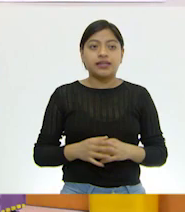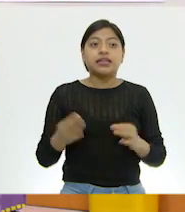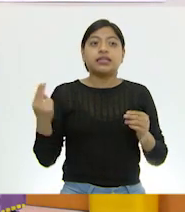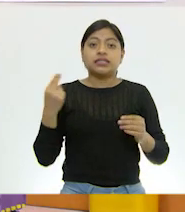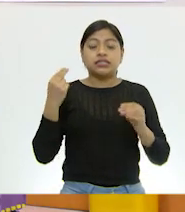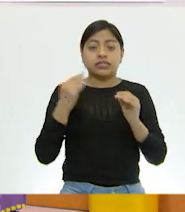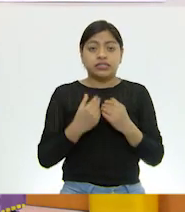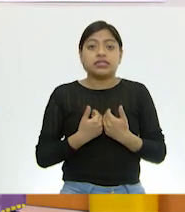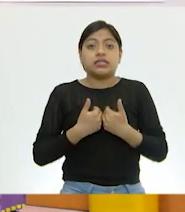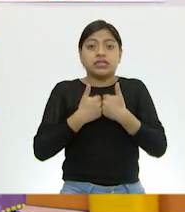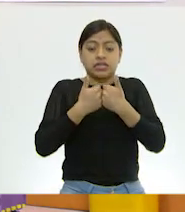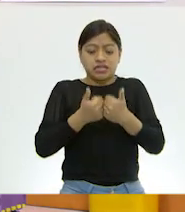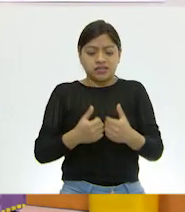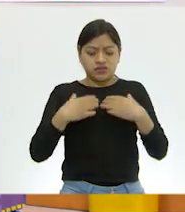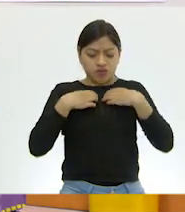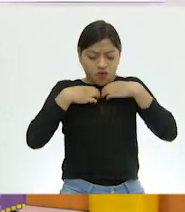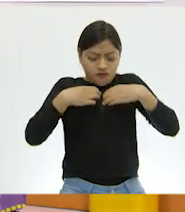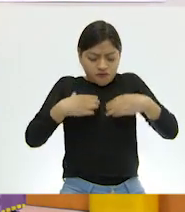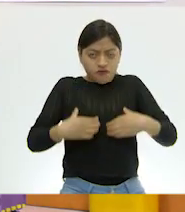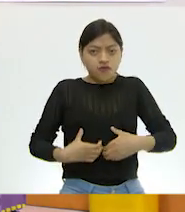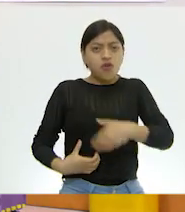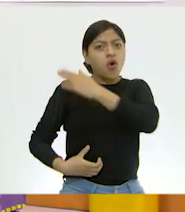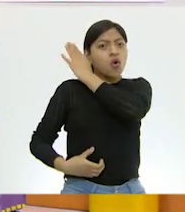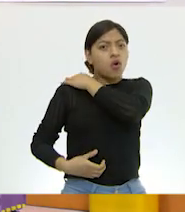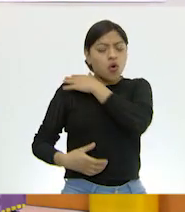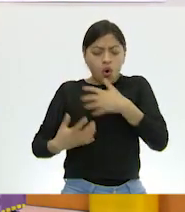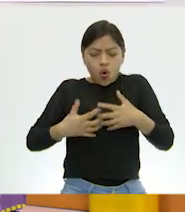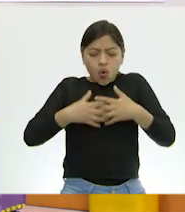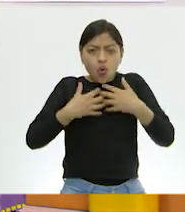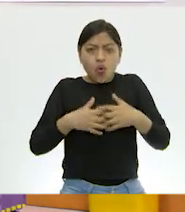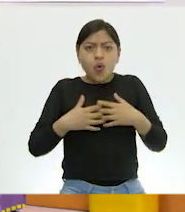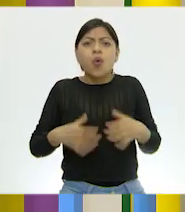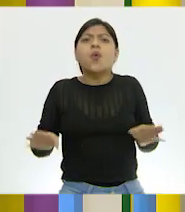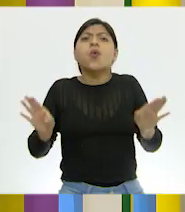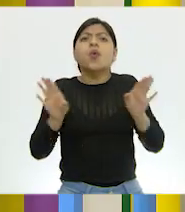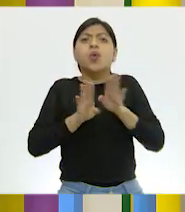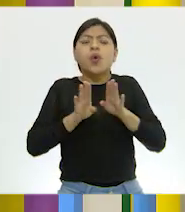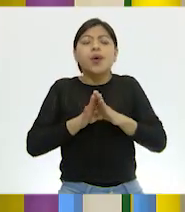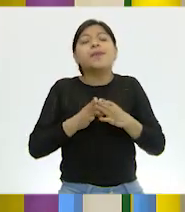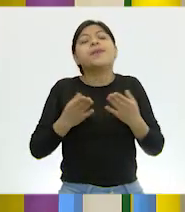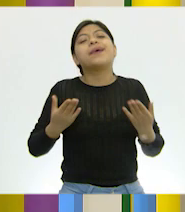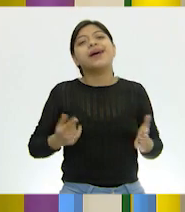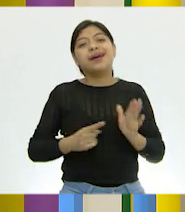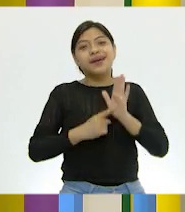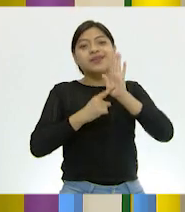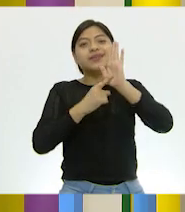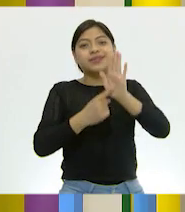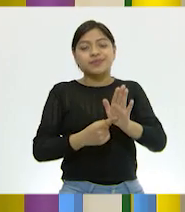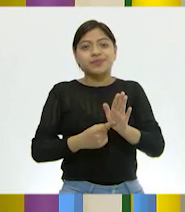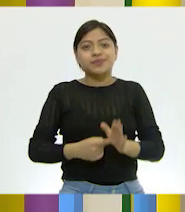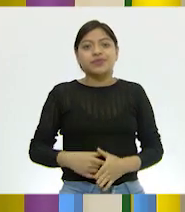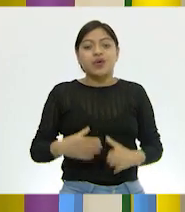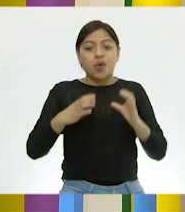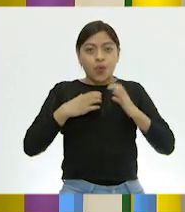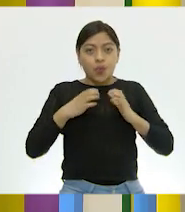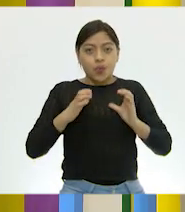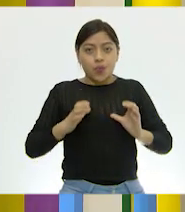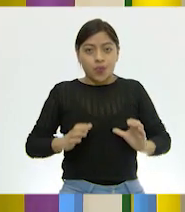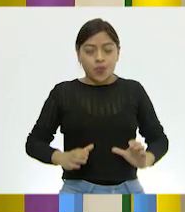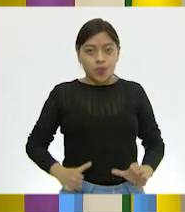cómo funcionan esos pulmones, ¿verdad? Por supuesto. Y qué mejor demostración que nuestro cuerpo humano,